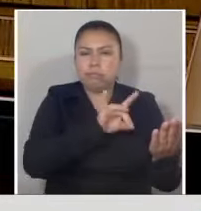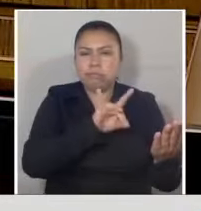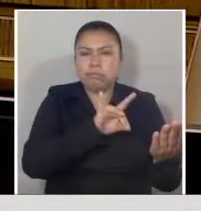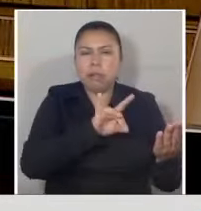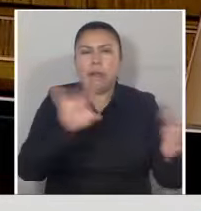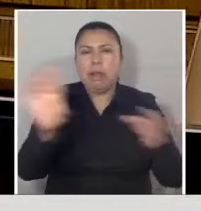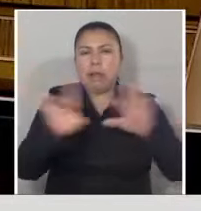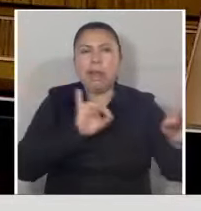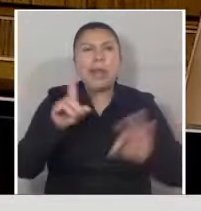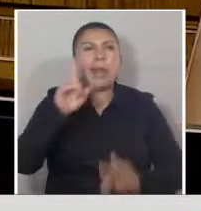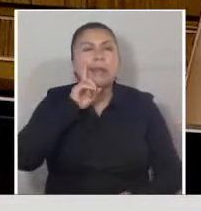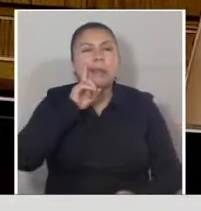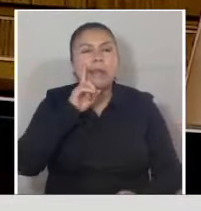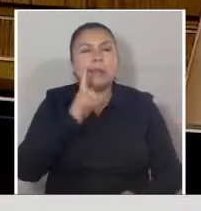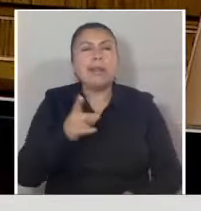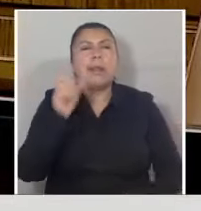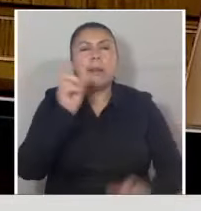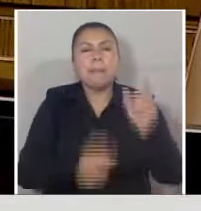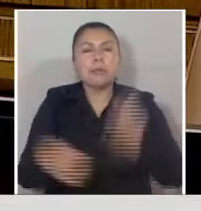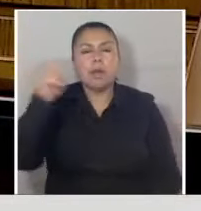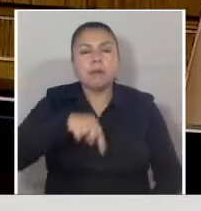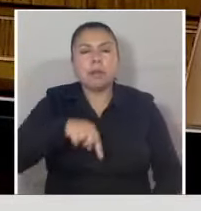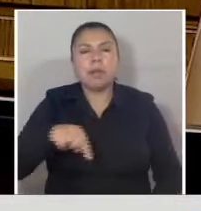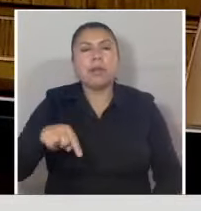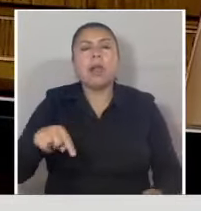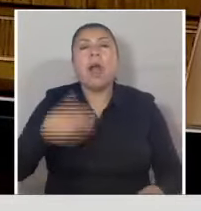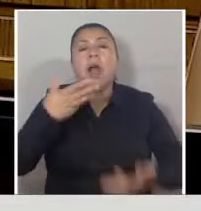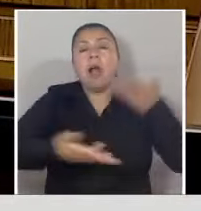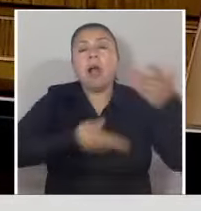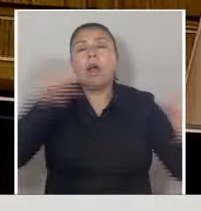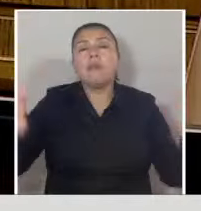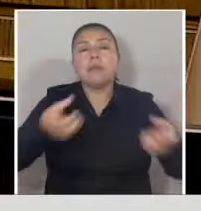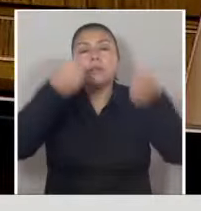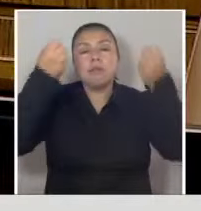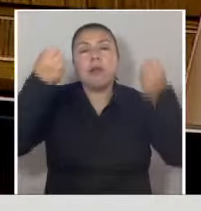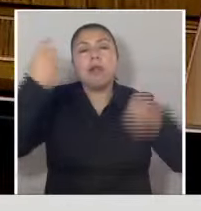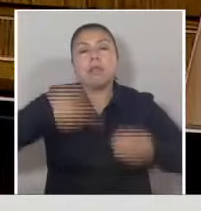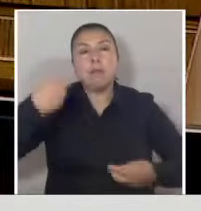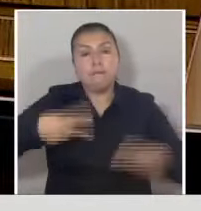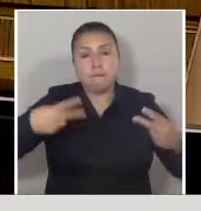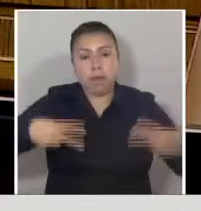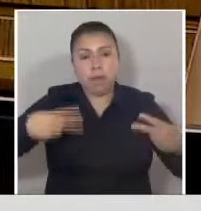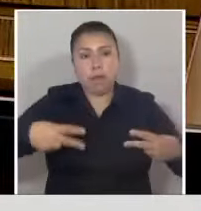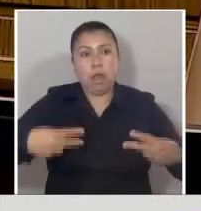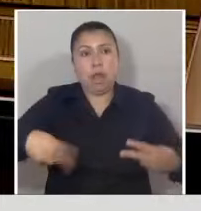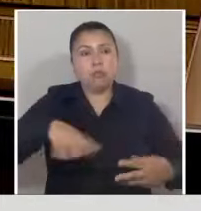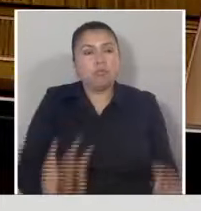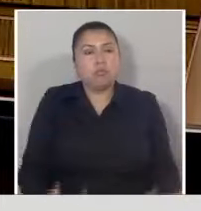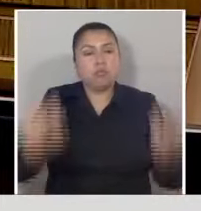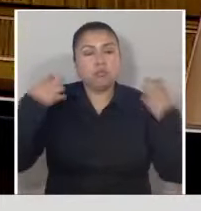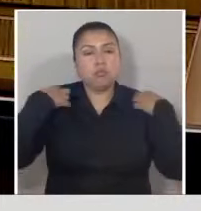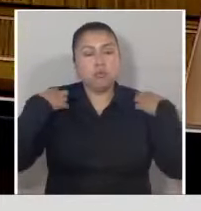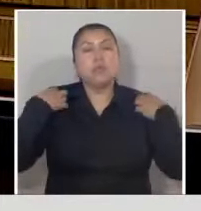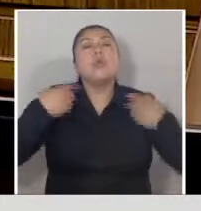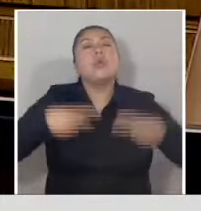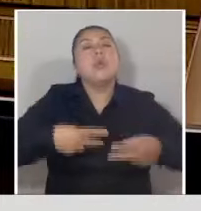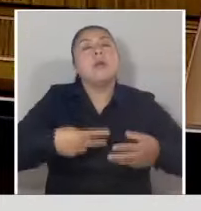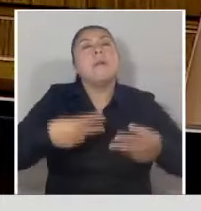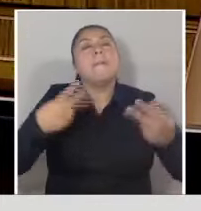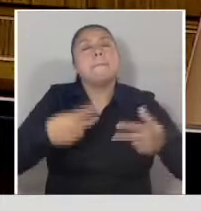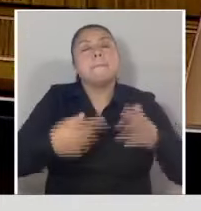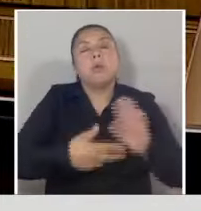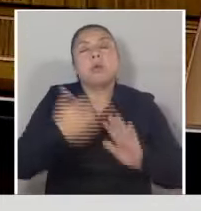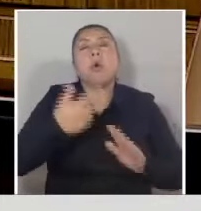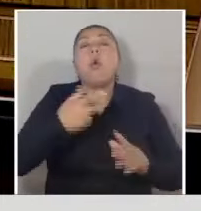las personas que vienen al Festival de Viña. Me parece que es muy importante que quienes tenemos responsabilidades públicas seamos capaces de dar explicación a la ciudadanía.